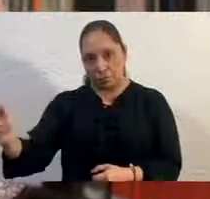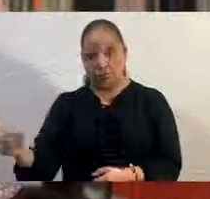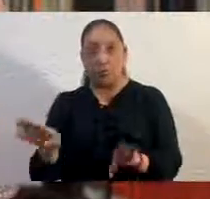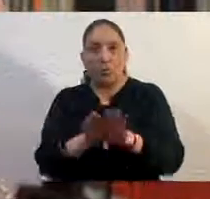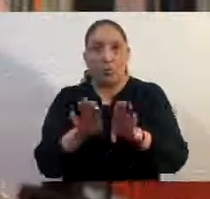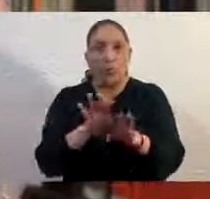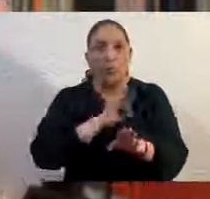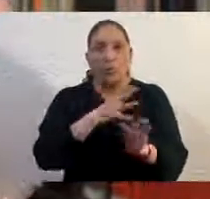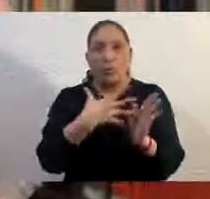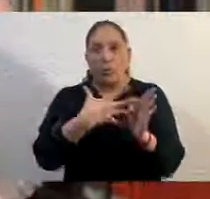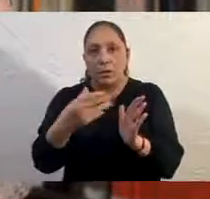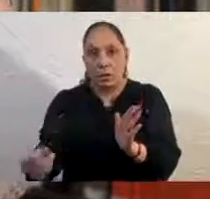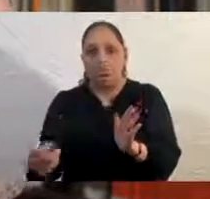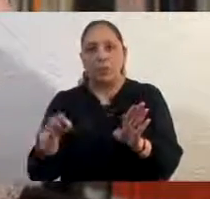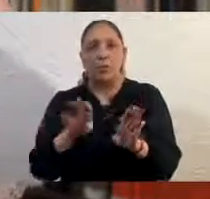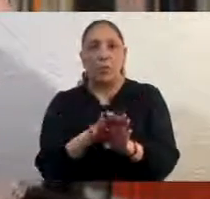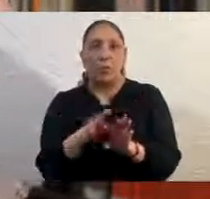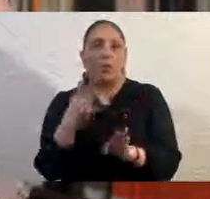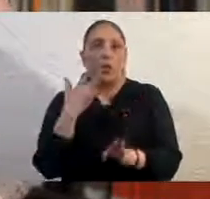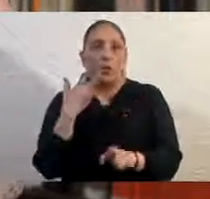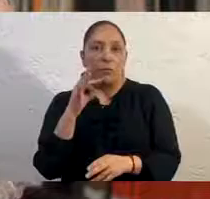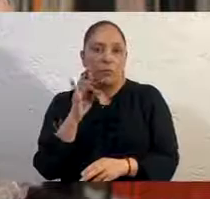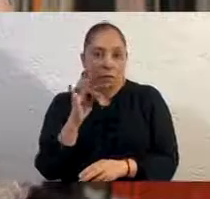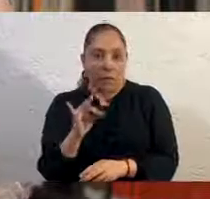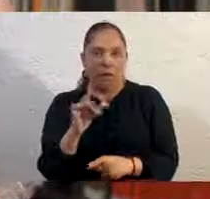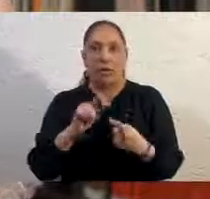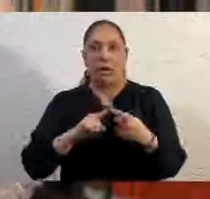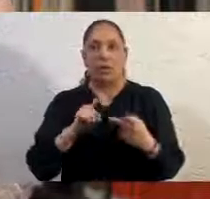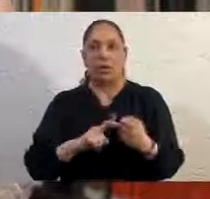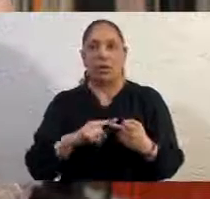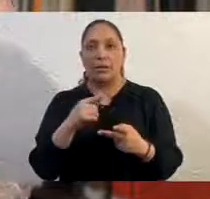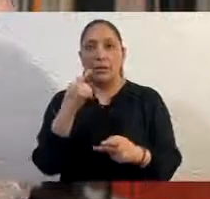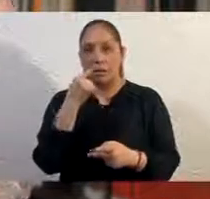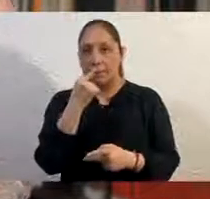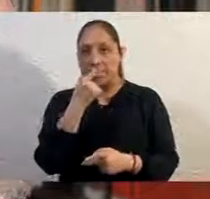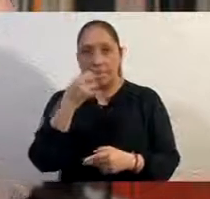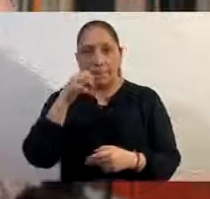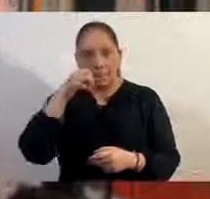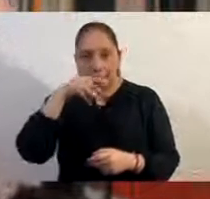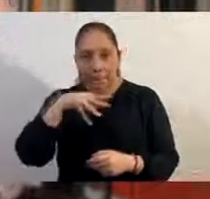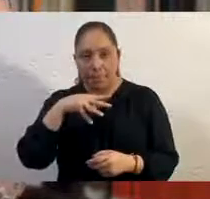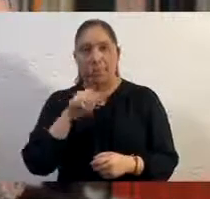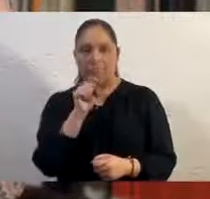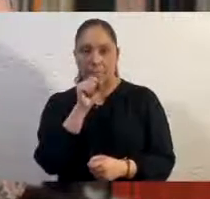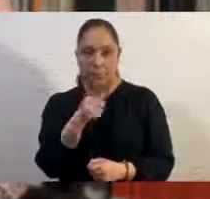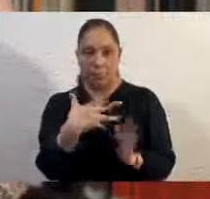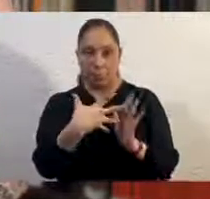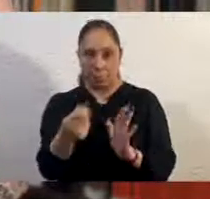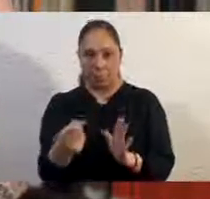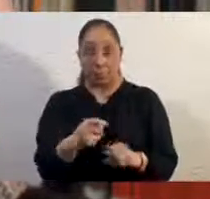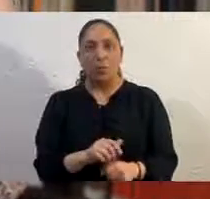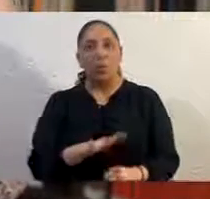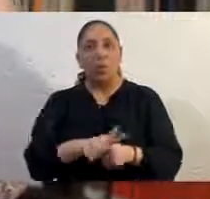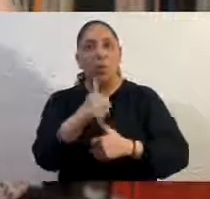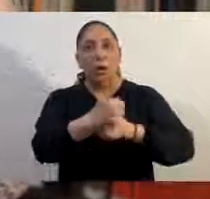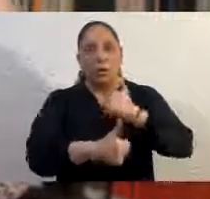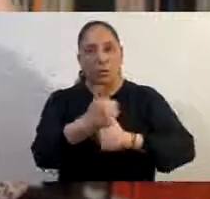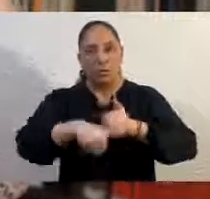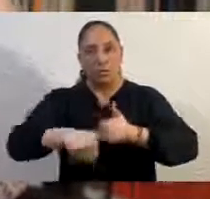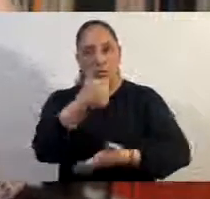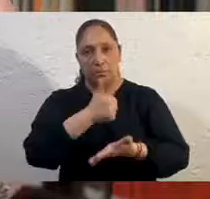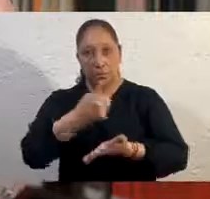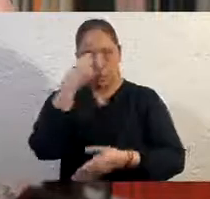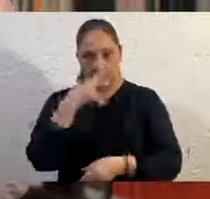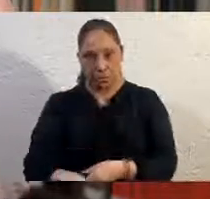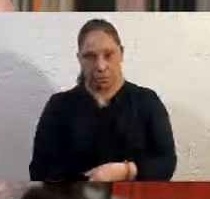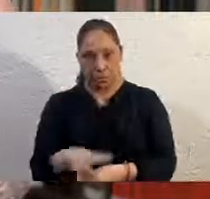a de los fluidos de la boca, como la saliva y escurrimientos nasales. ¿A qué retos nos enfrentamos en la Ciudad de México